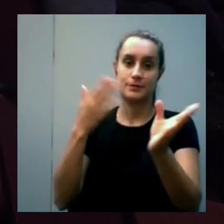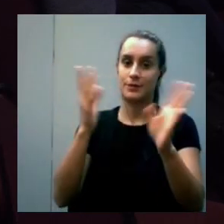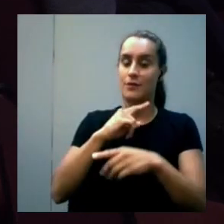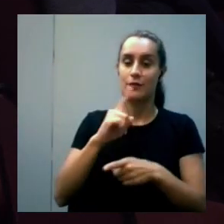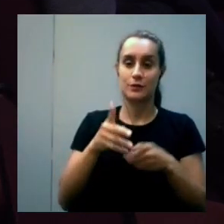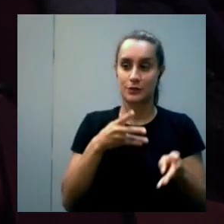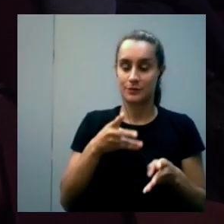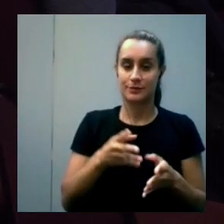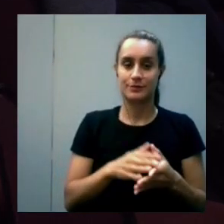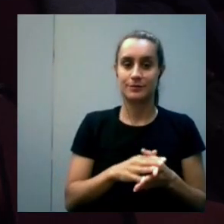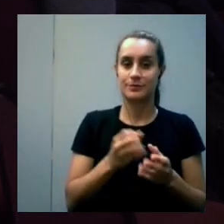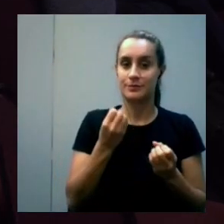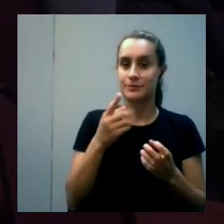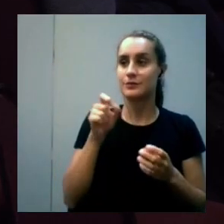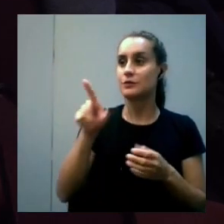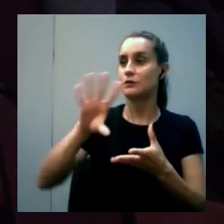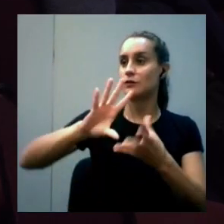un mejor diseño